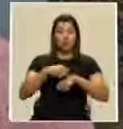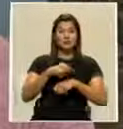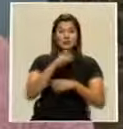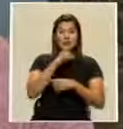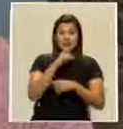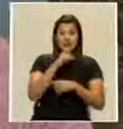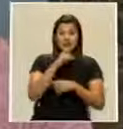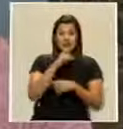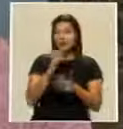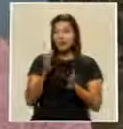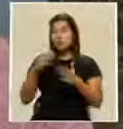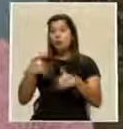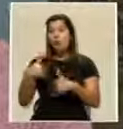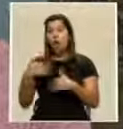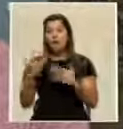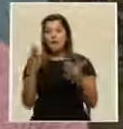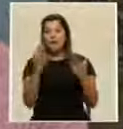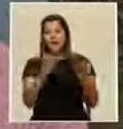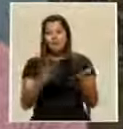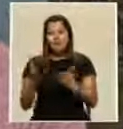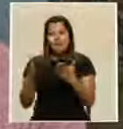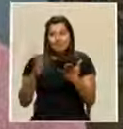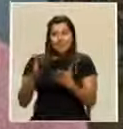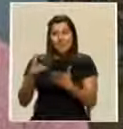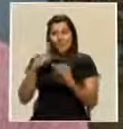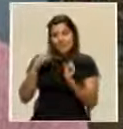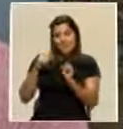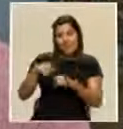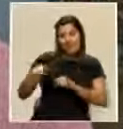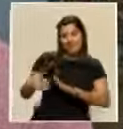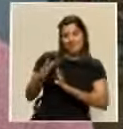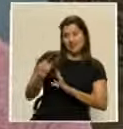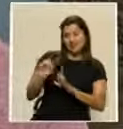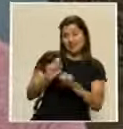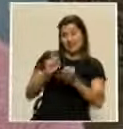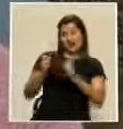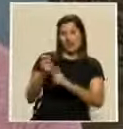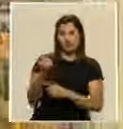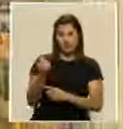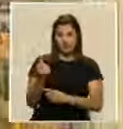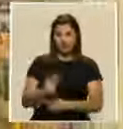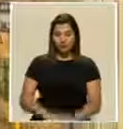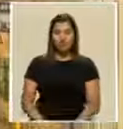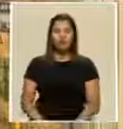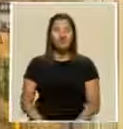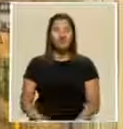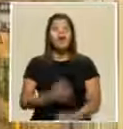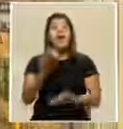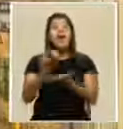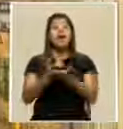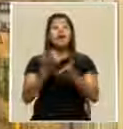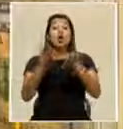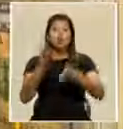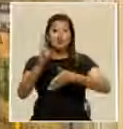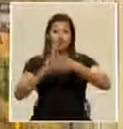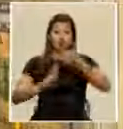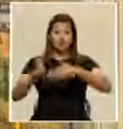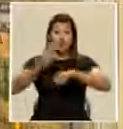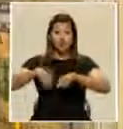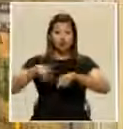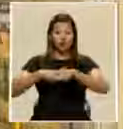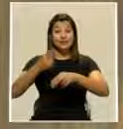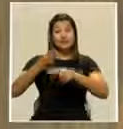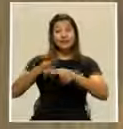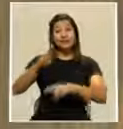una planificación para algo tan cambiario, digamos. La economista de la Universidad Nacional,